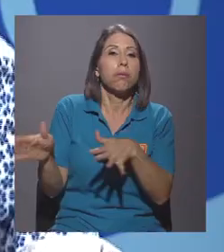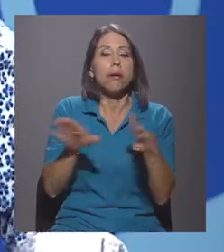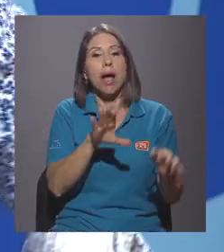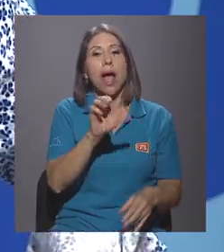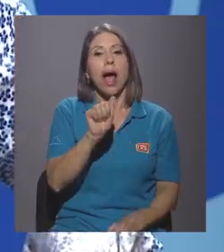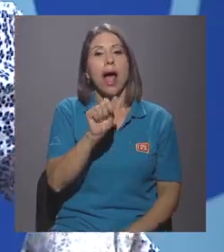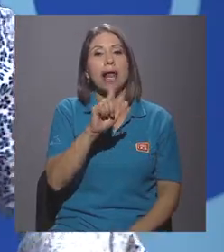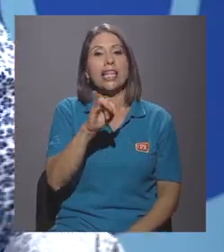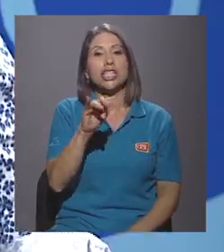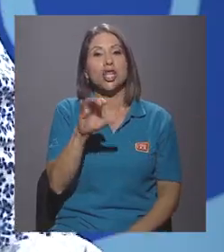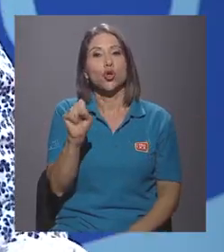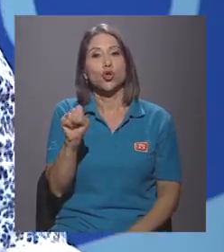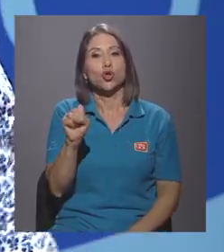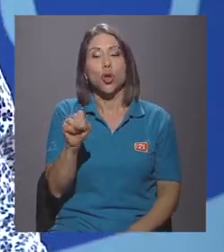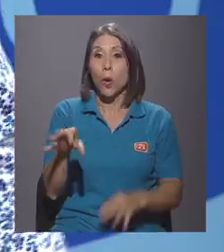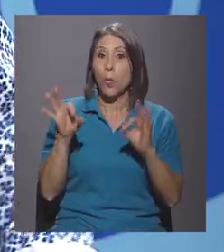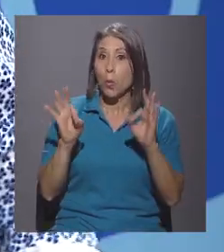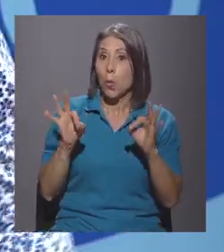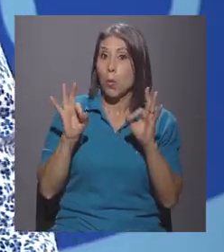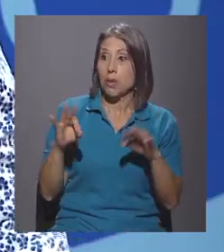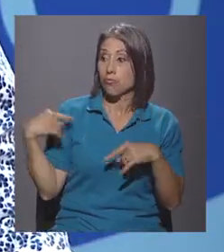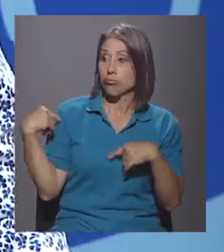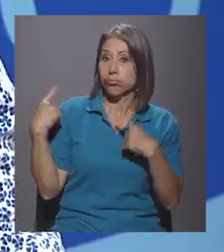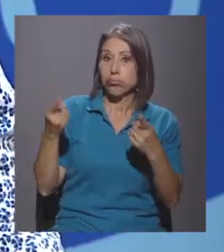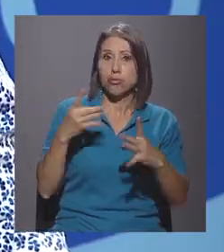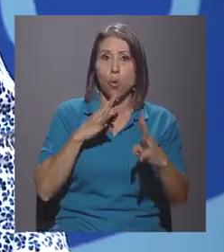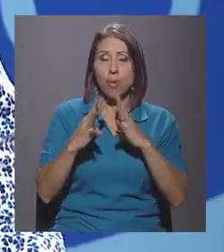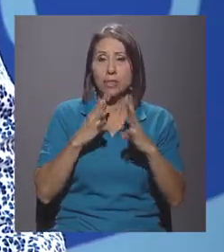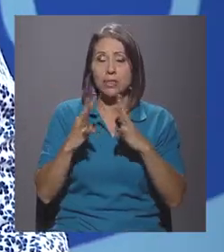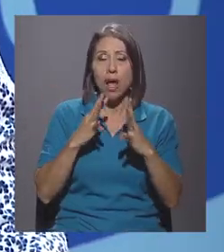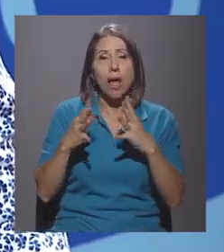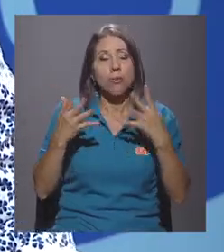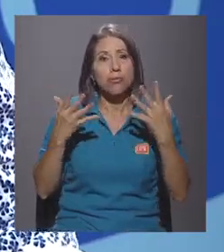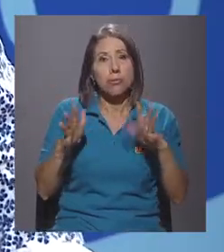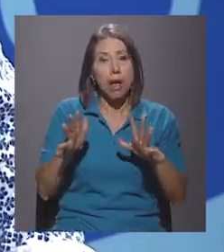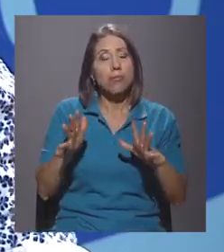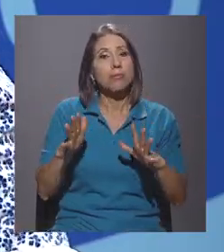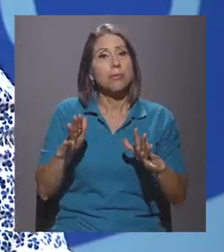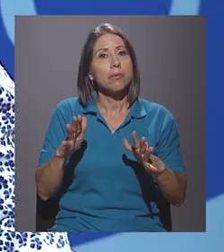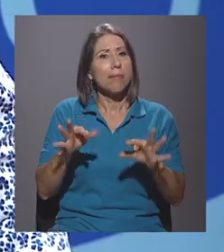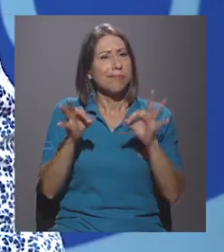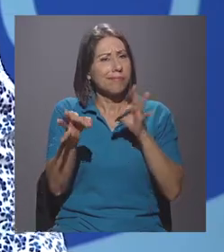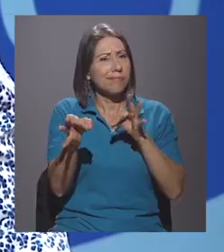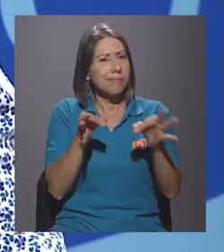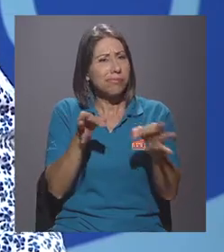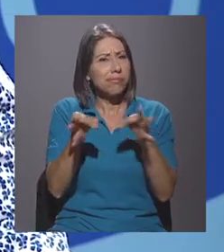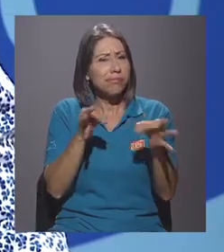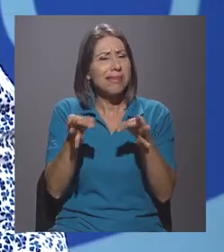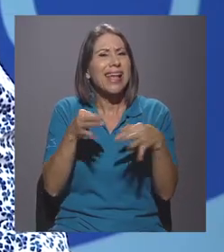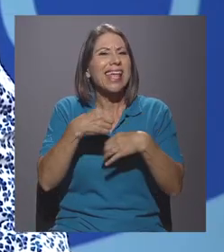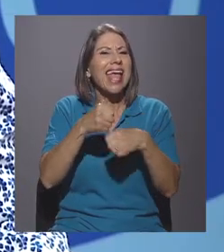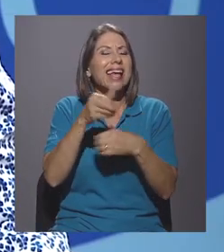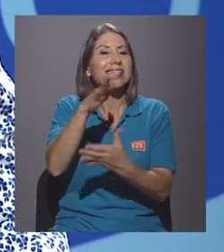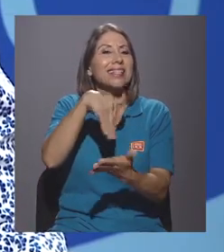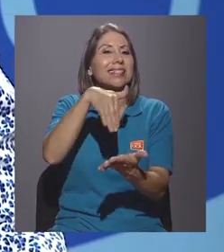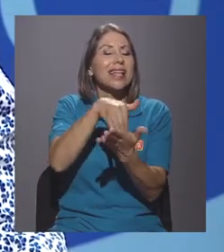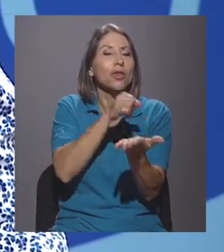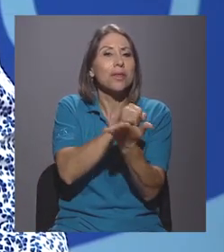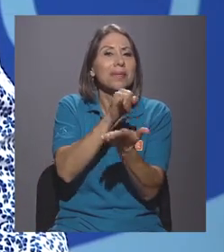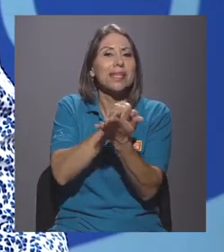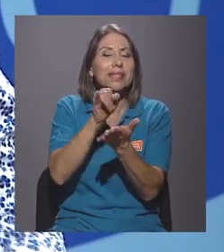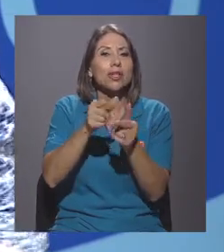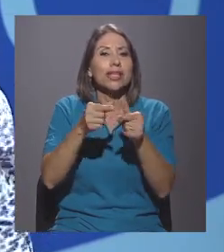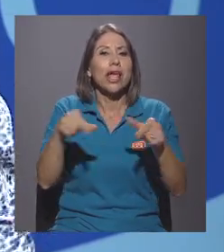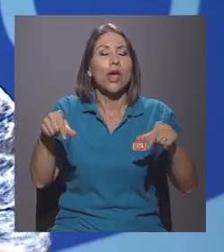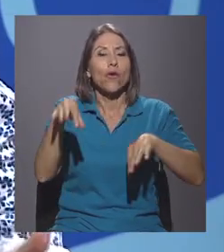bien, don Hugo, pues me parece a mí que en este ratito que hemos conversado, hemos dejado un buen detalle de lo que hace el Centro de Investigaciones Geofísicas de la